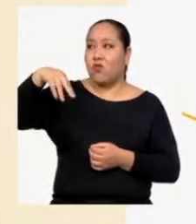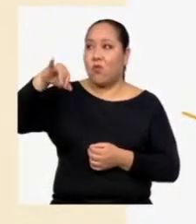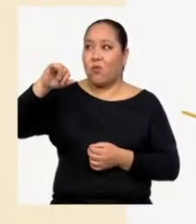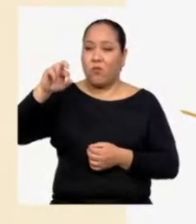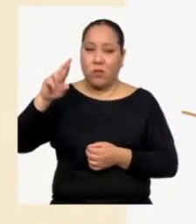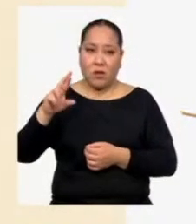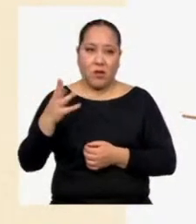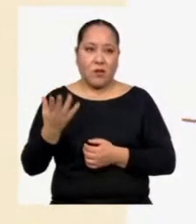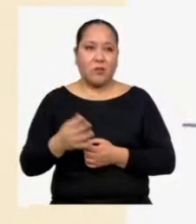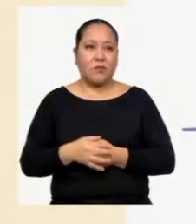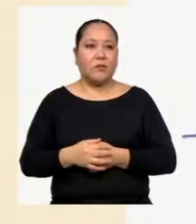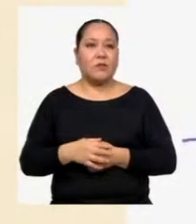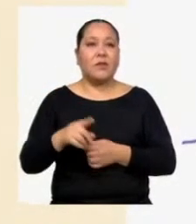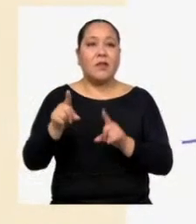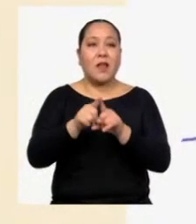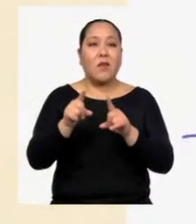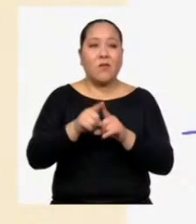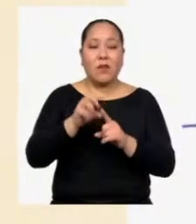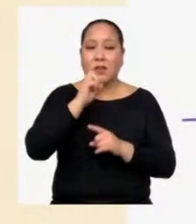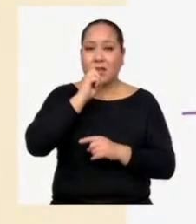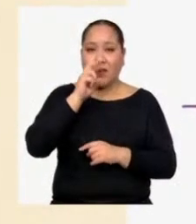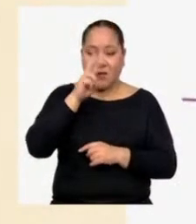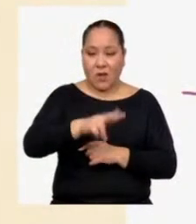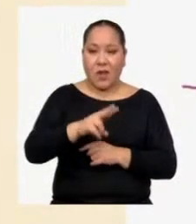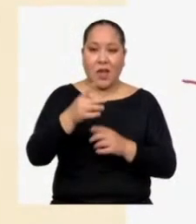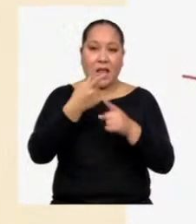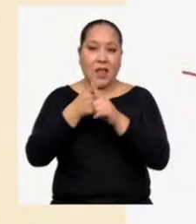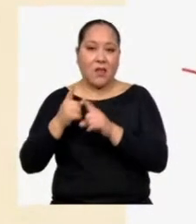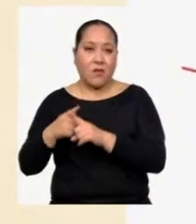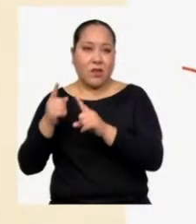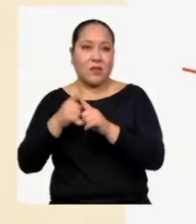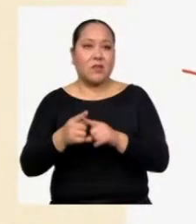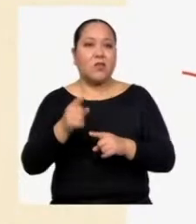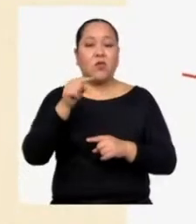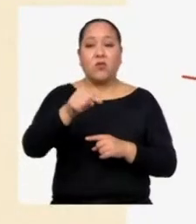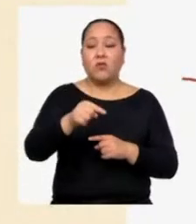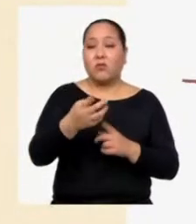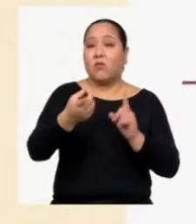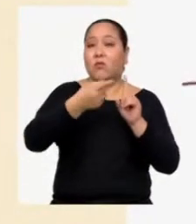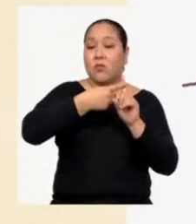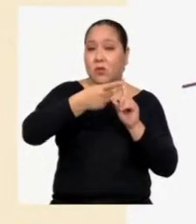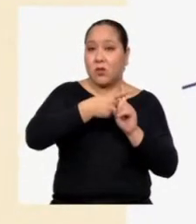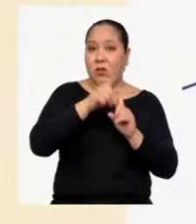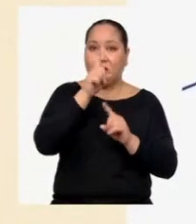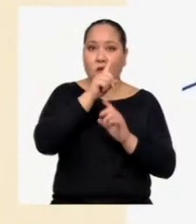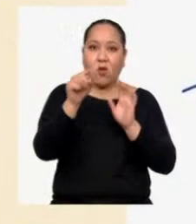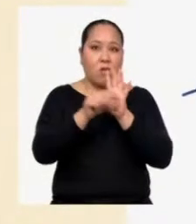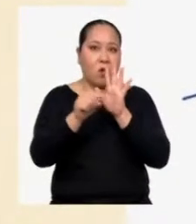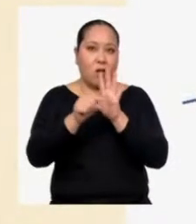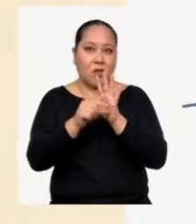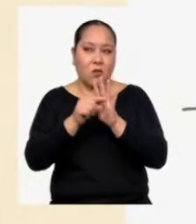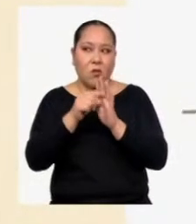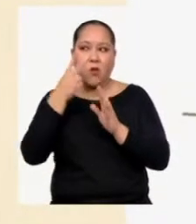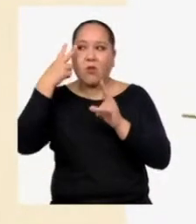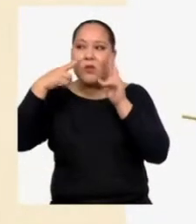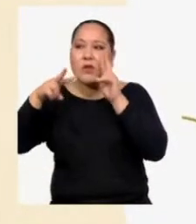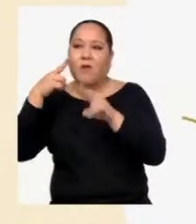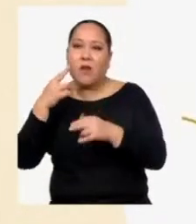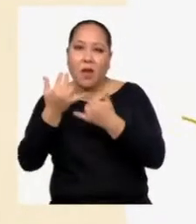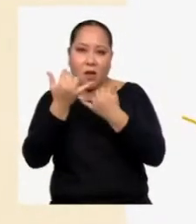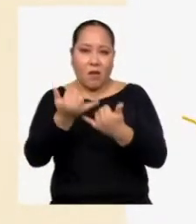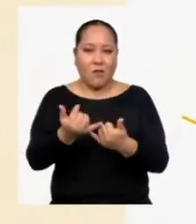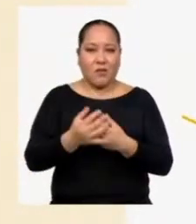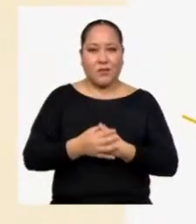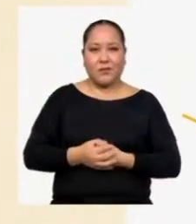daría Sostiene también que la diversidad es una condición positiva No negativa como se asume hoy en día